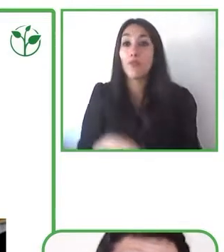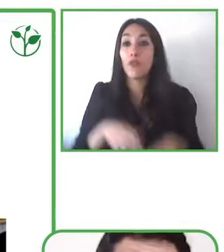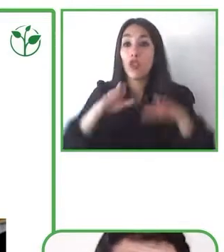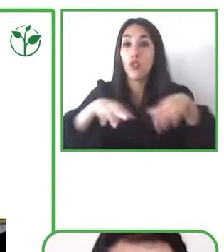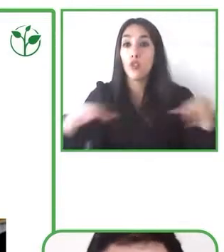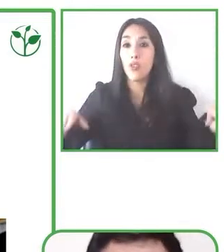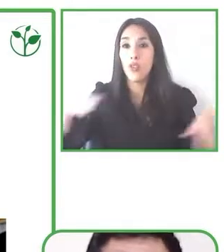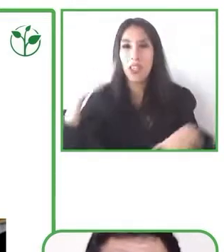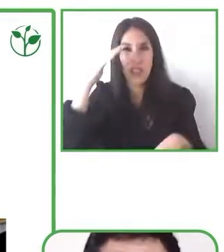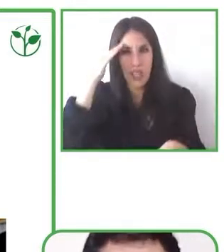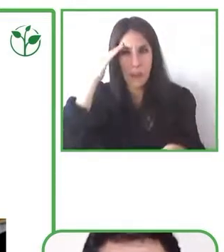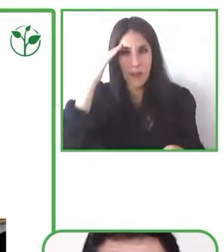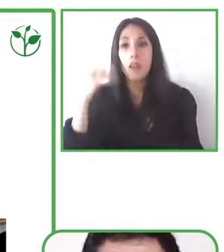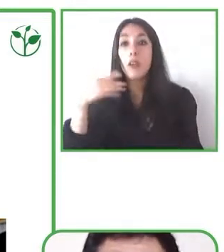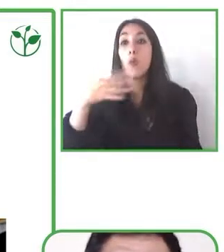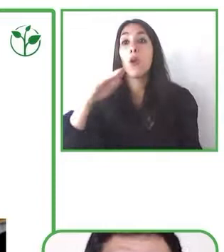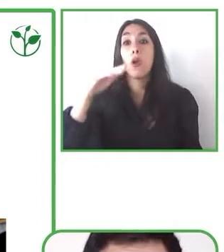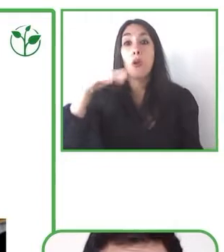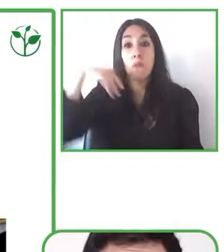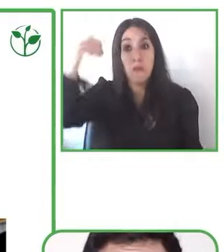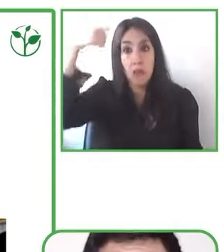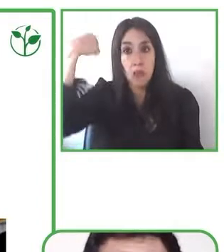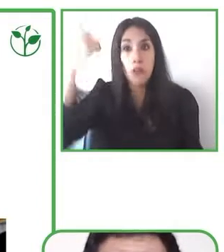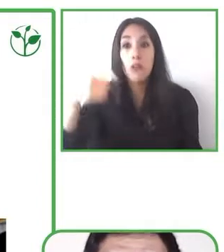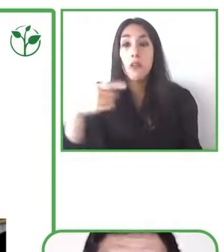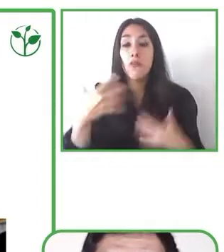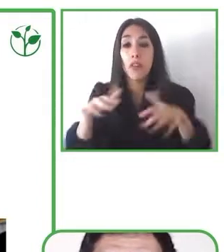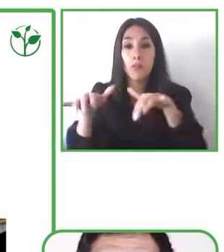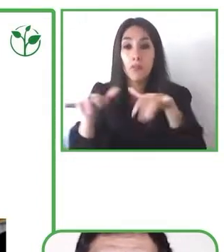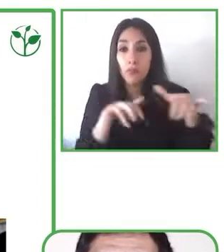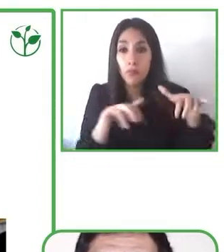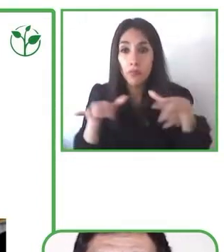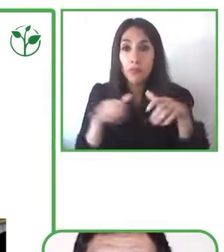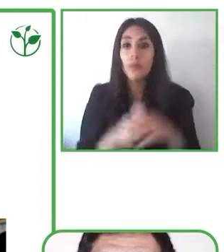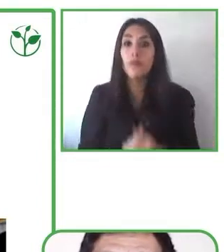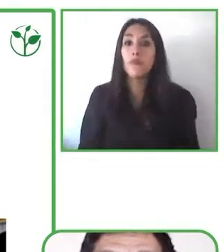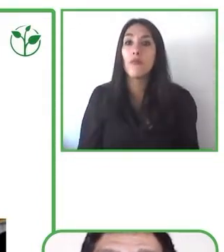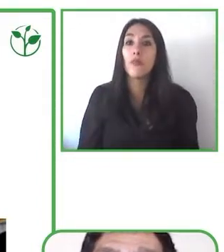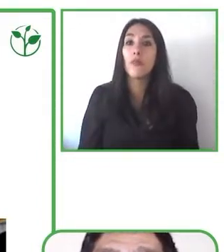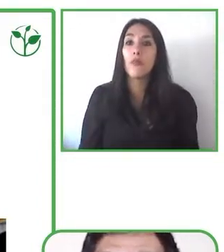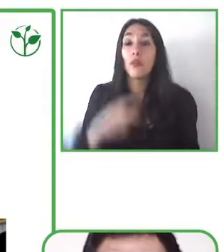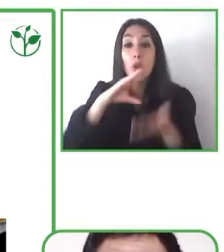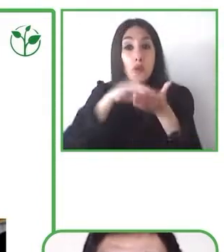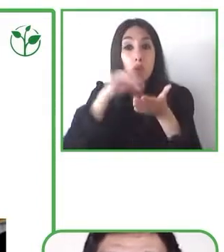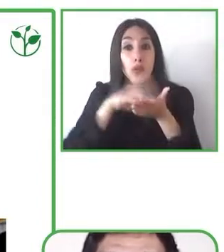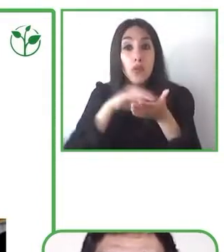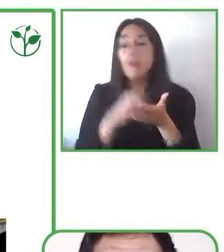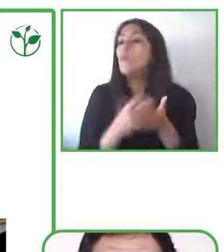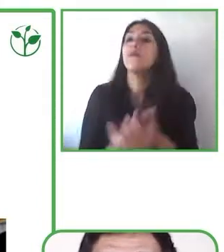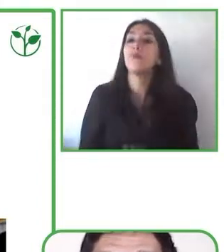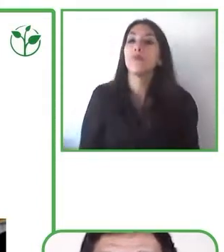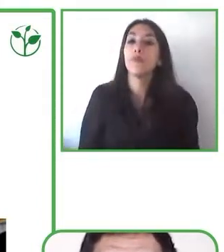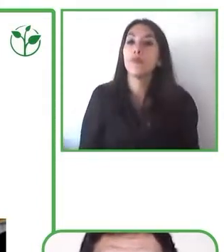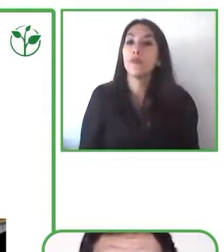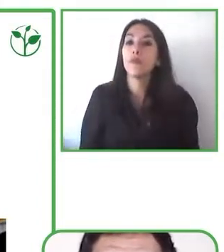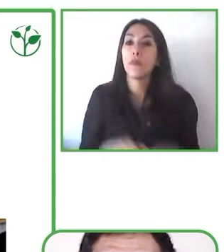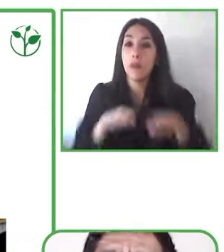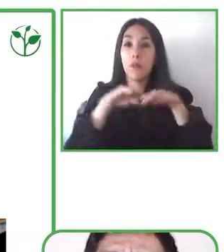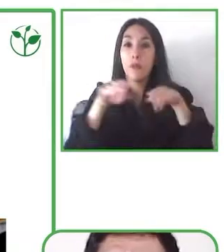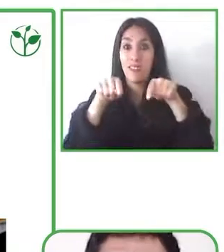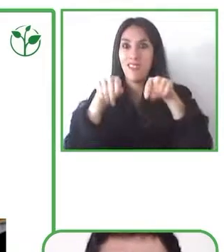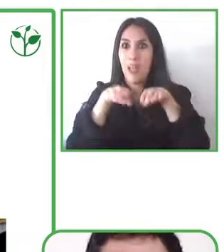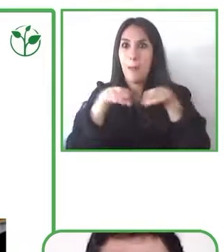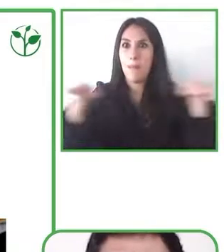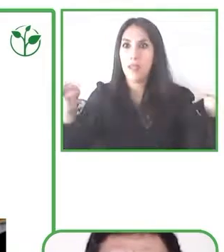directa, explícita y sostenida, utilizando entonces como base la mesita, mejoraron su aprendizaje de la lectura.